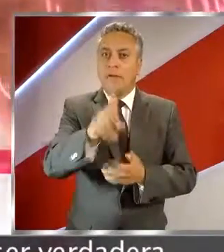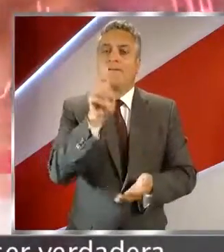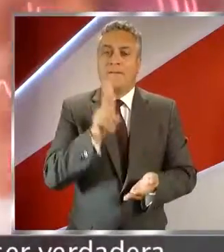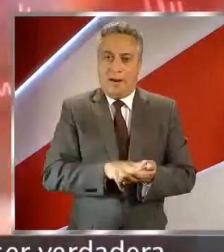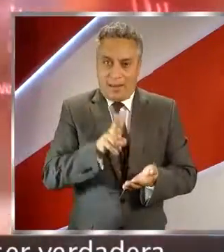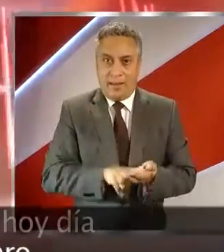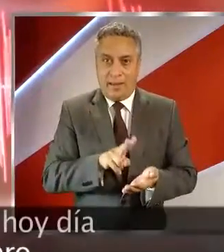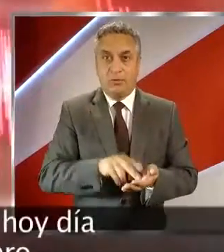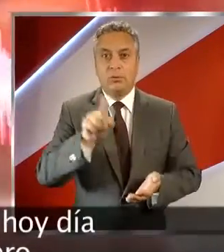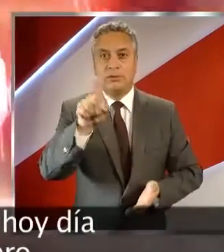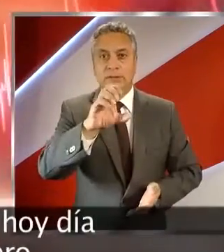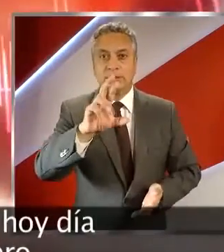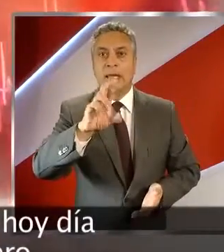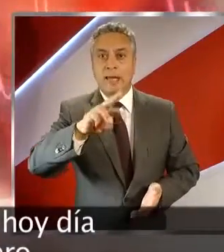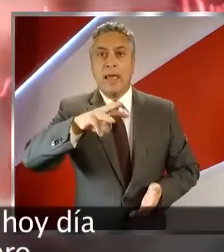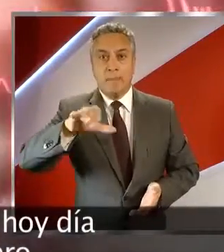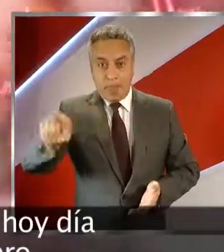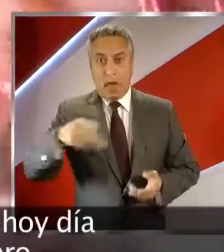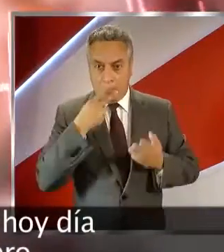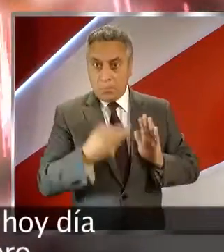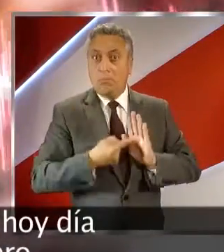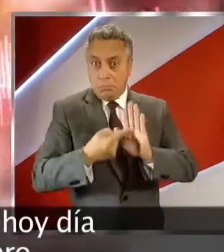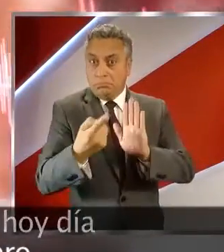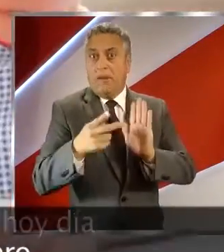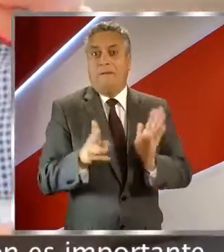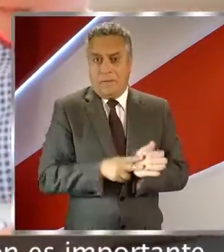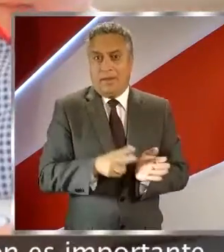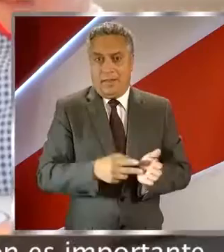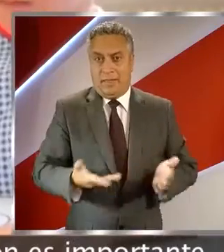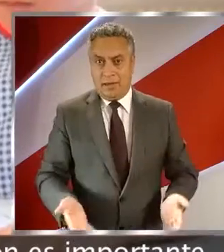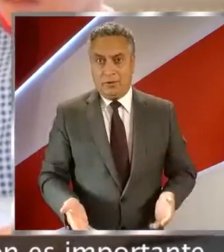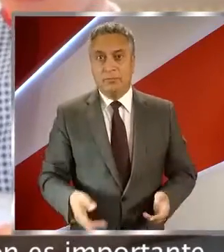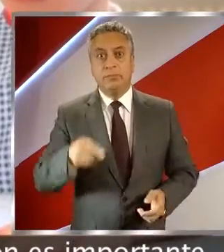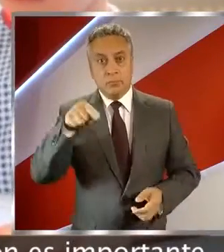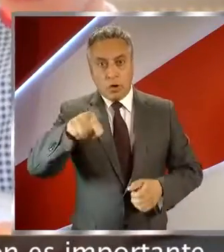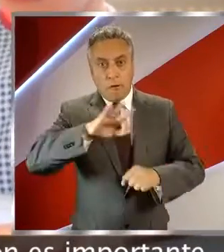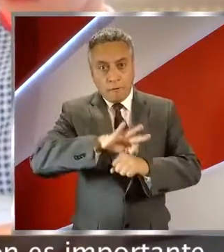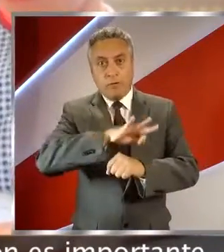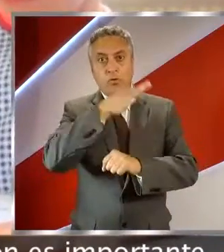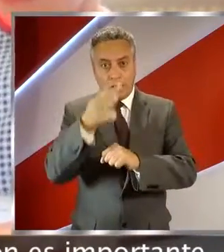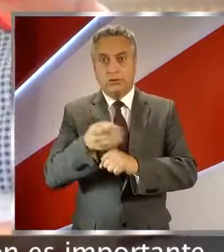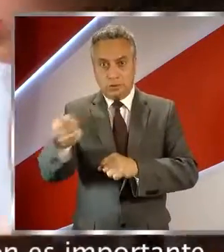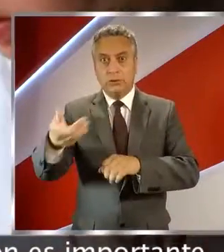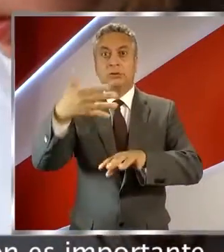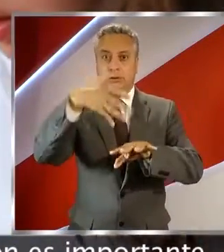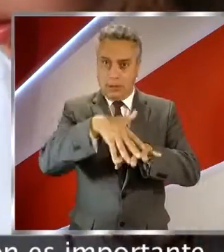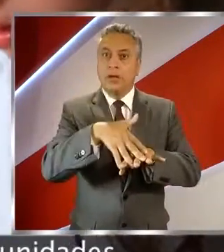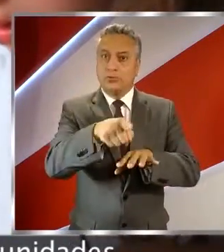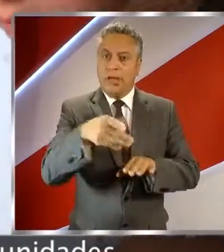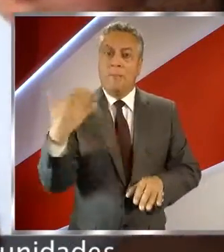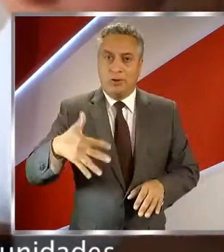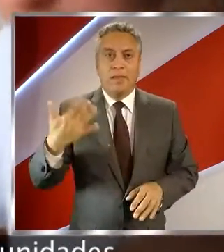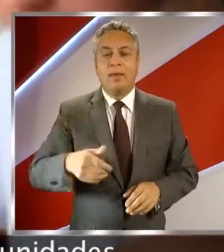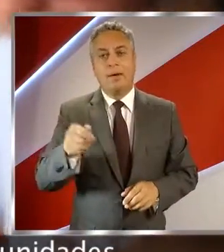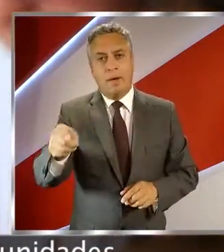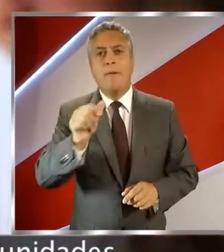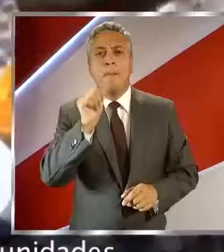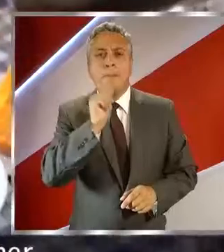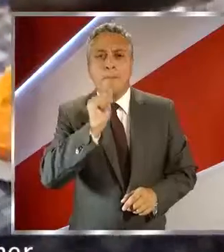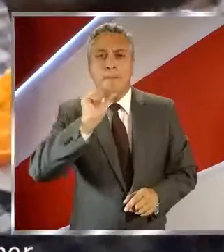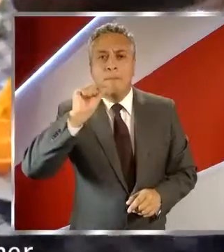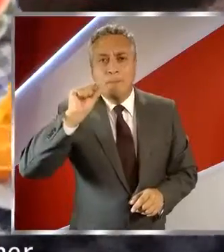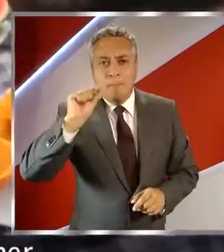verdadera. Y este gesto que ha hecho hoy día el Seremia es verdadero. Para esta fundación la integración es importante, ya que son pocas las